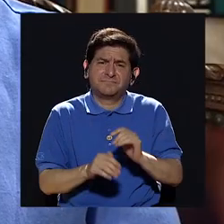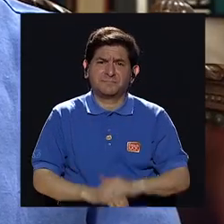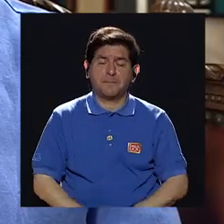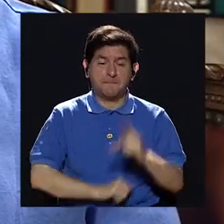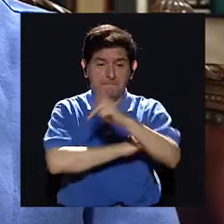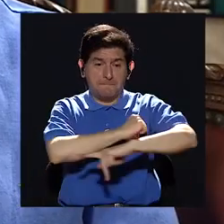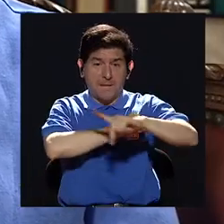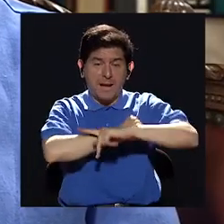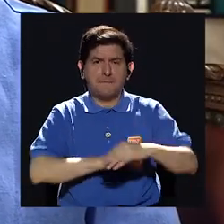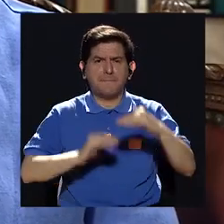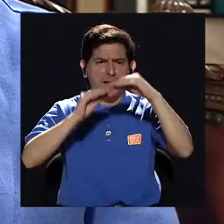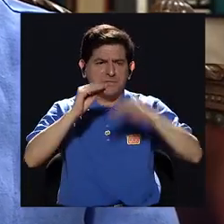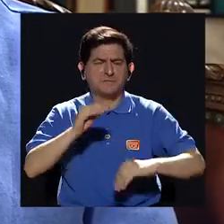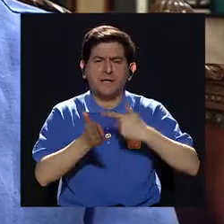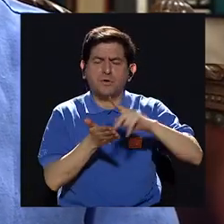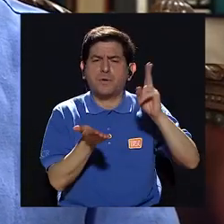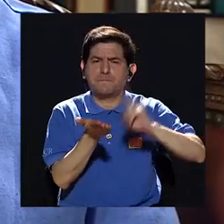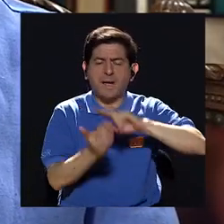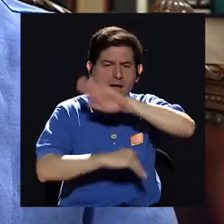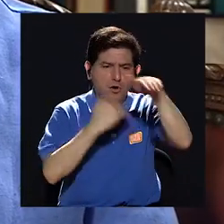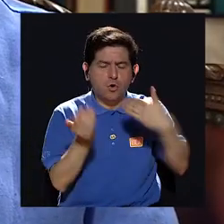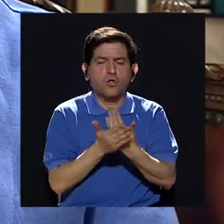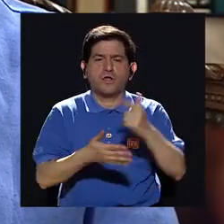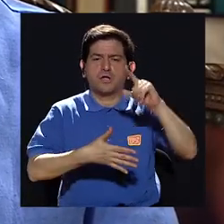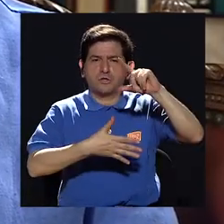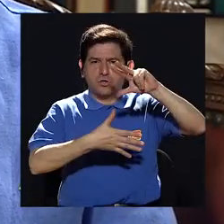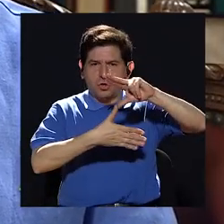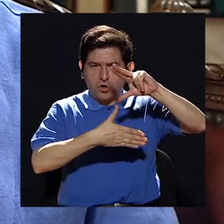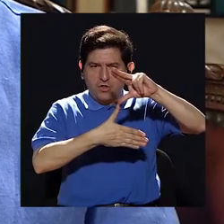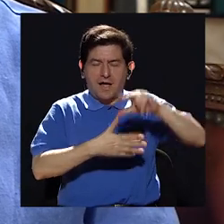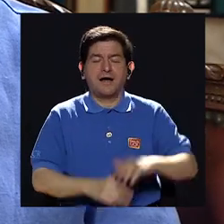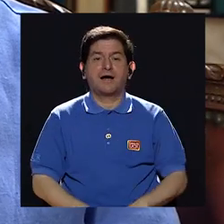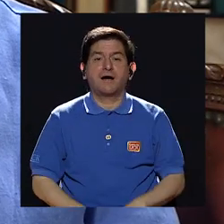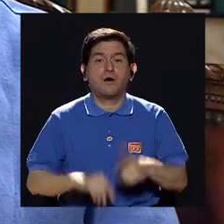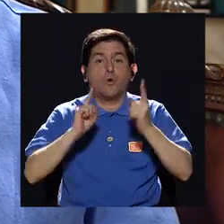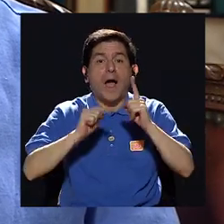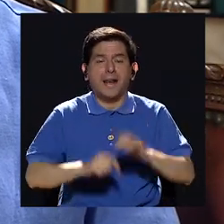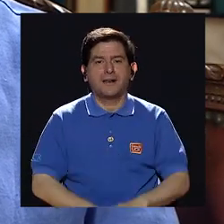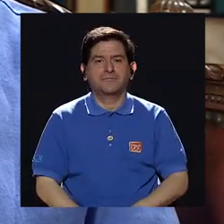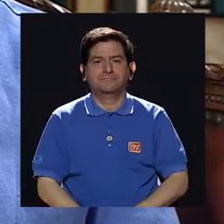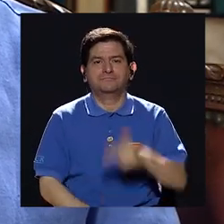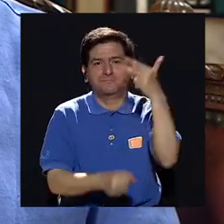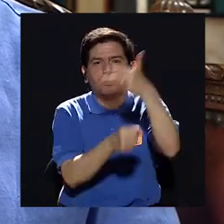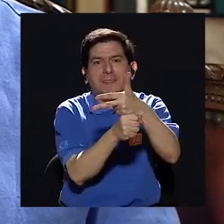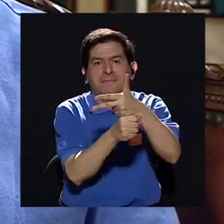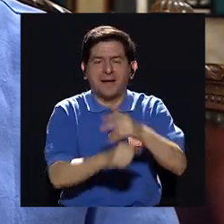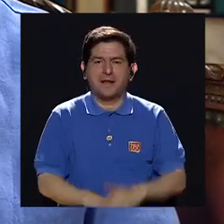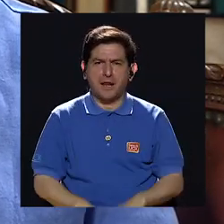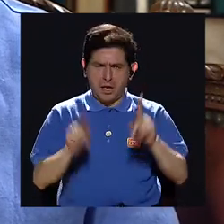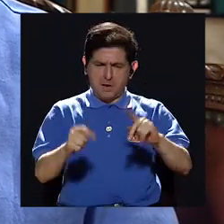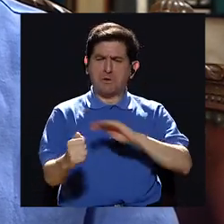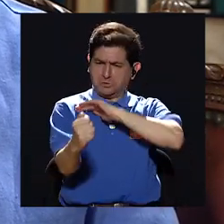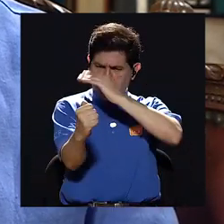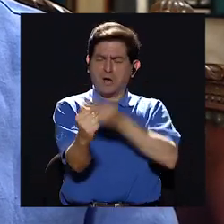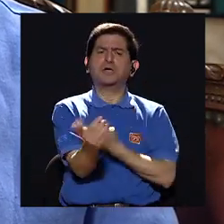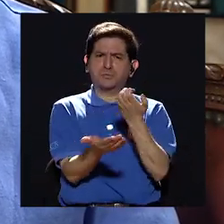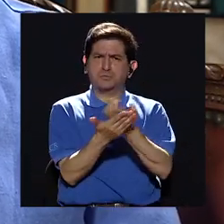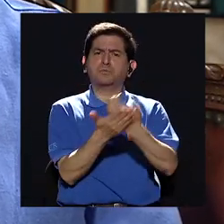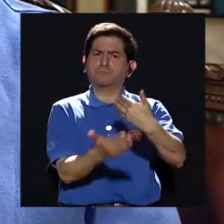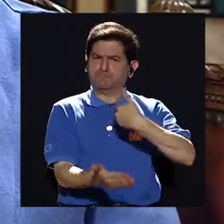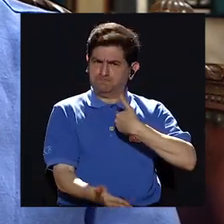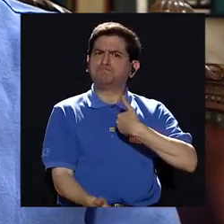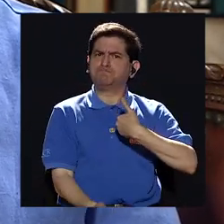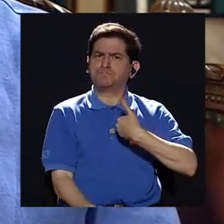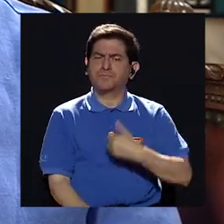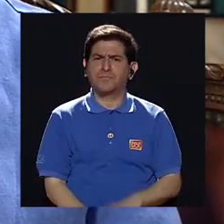El país con la menor carga tributaria de toda América Latina es Guatemala y con gente muy poderosa económicamente.